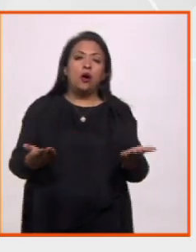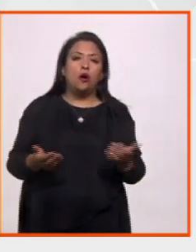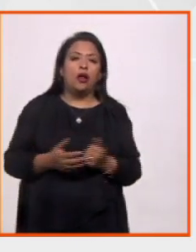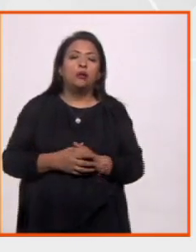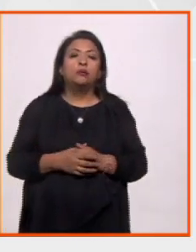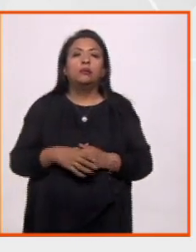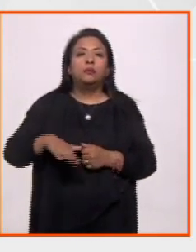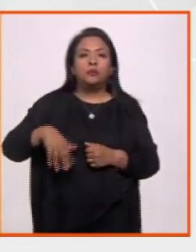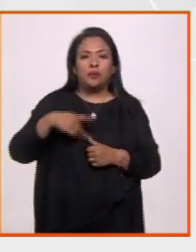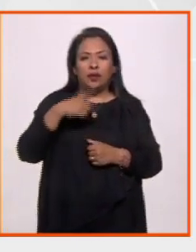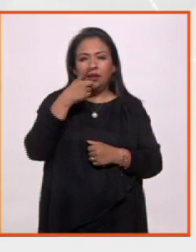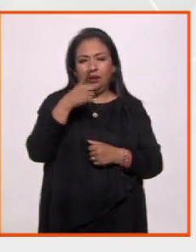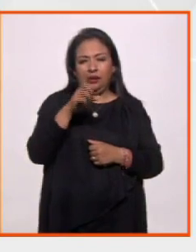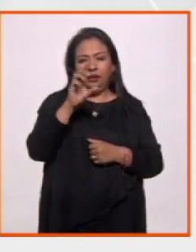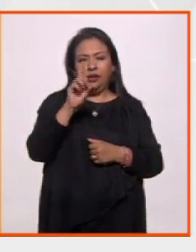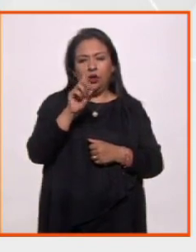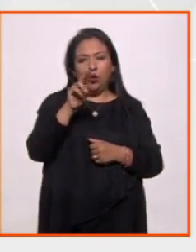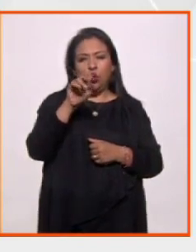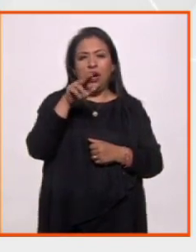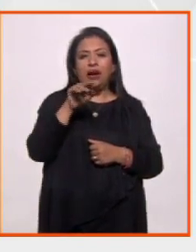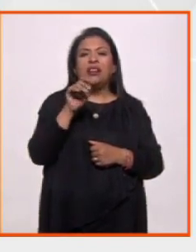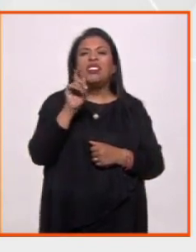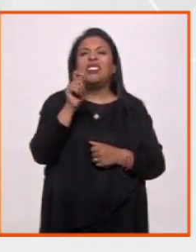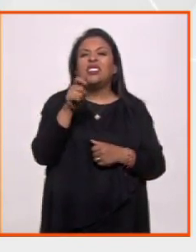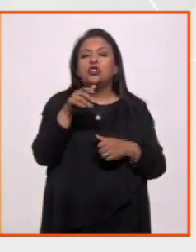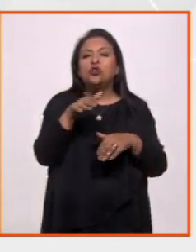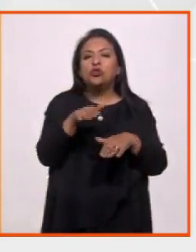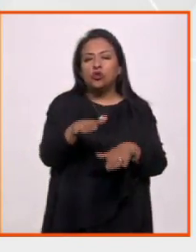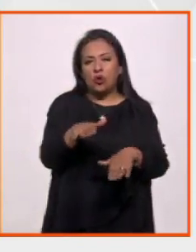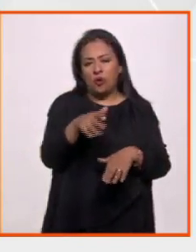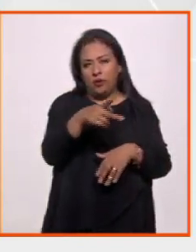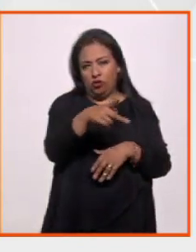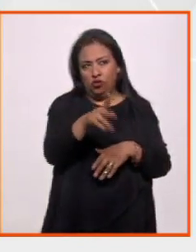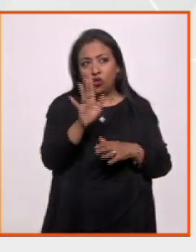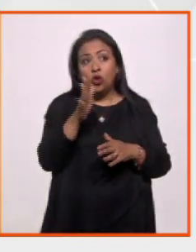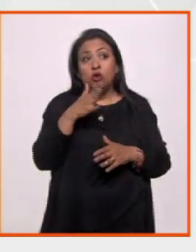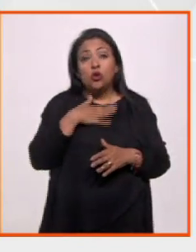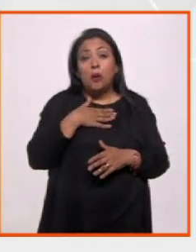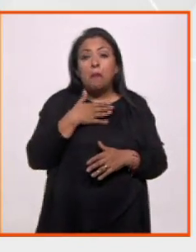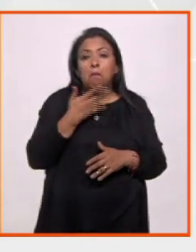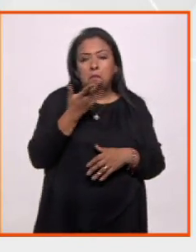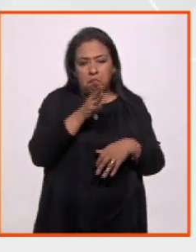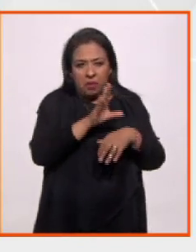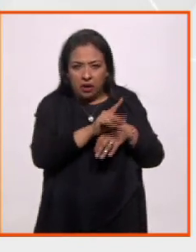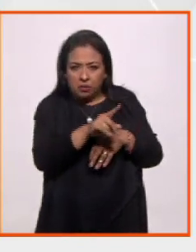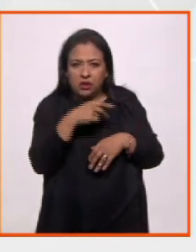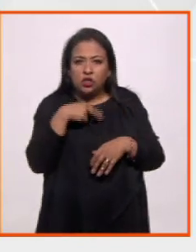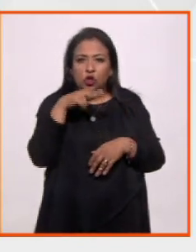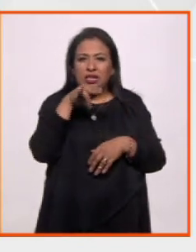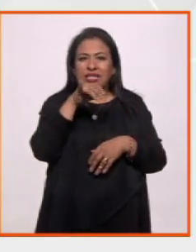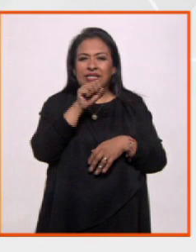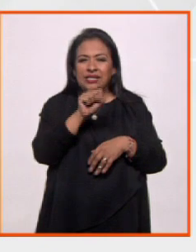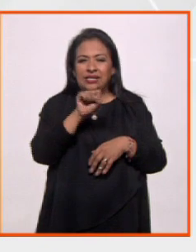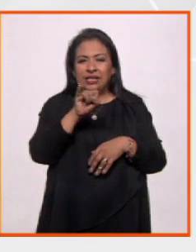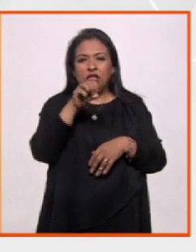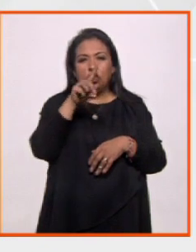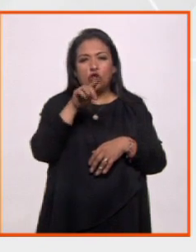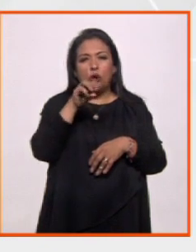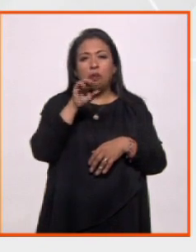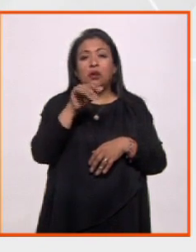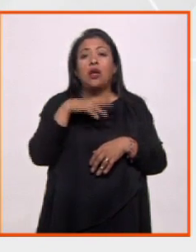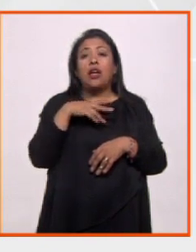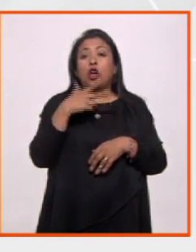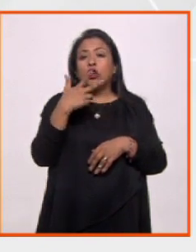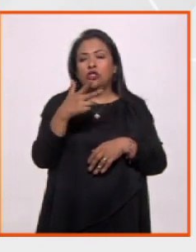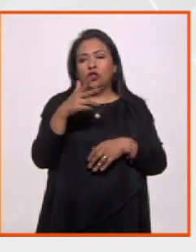mencionó Duane un poco de qué se trata este asunto. Yo me voy a permitir decirles que Nisi Dominus es un motete